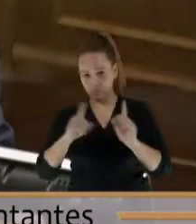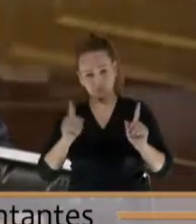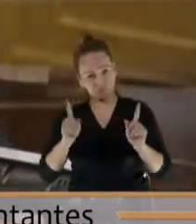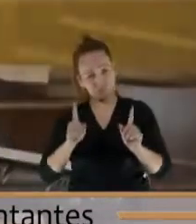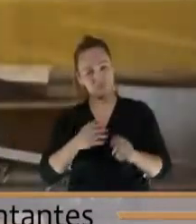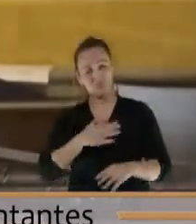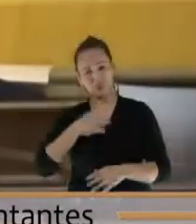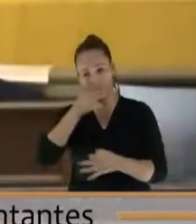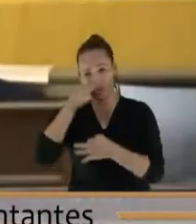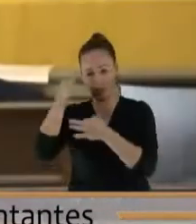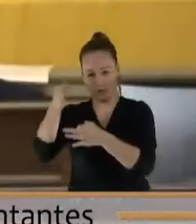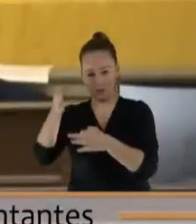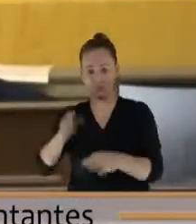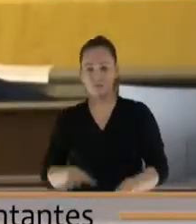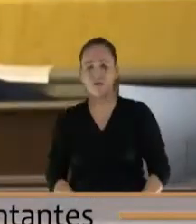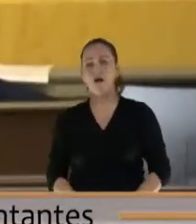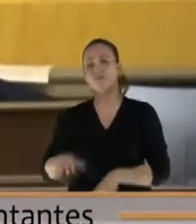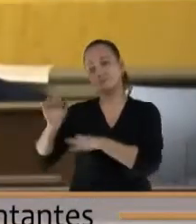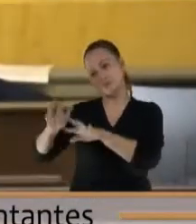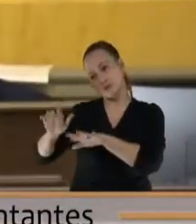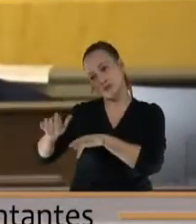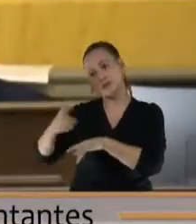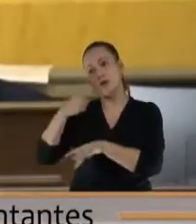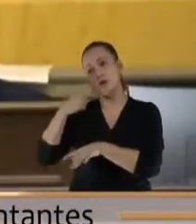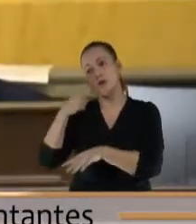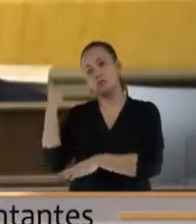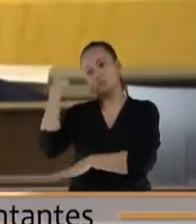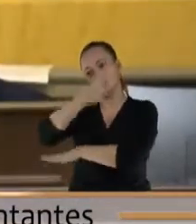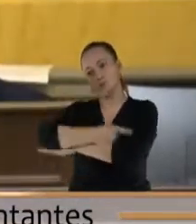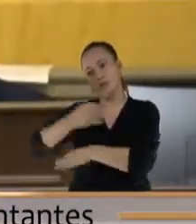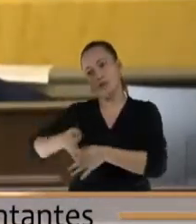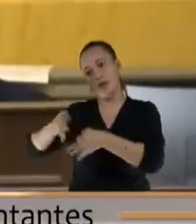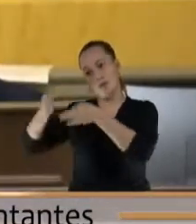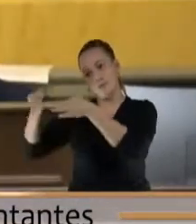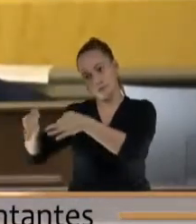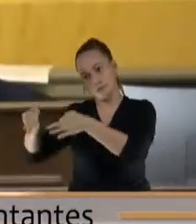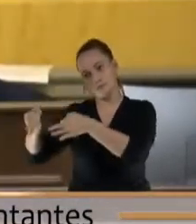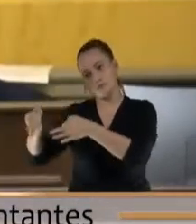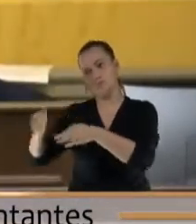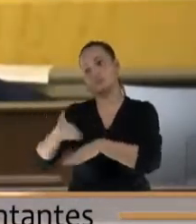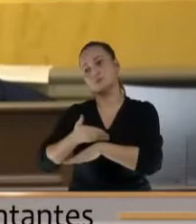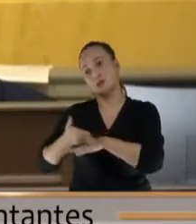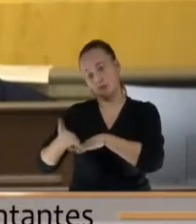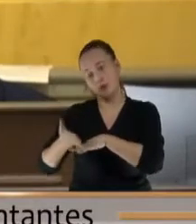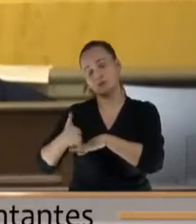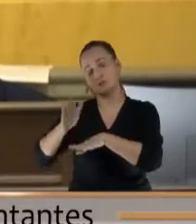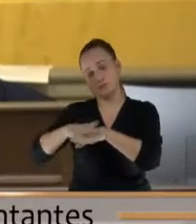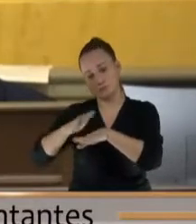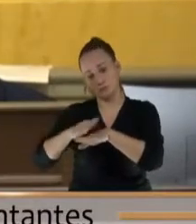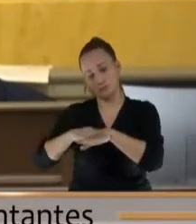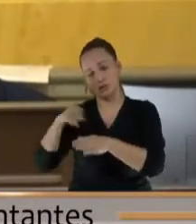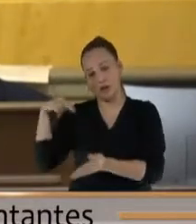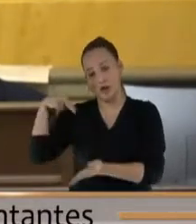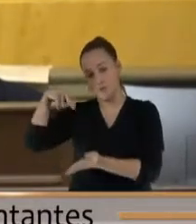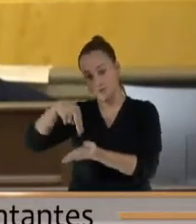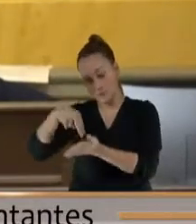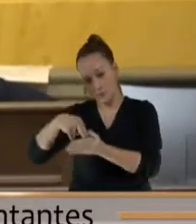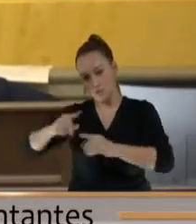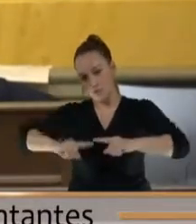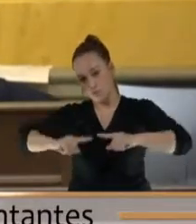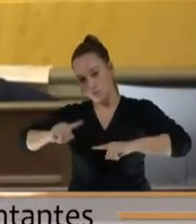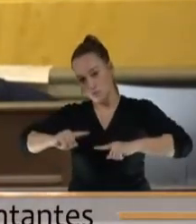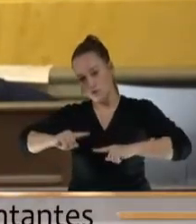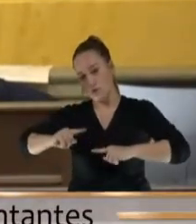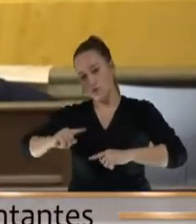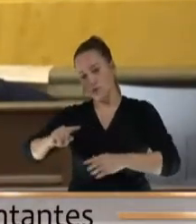se aplaza entonces señor secretario en el transcurso del día volvemos a traer el punto a colación en la medida en que autor y coordinador ponente el doctor